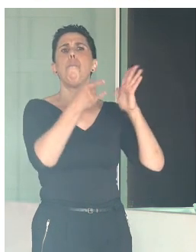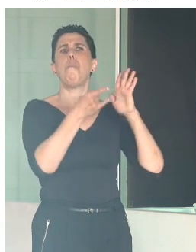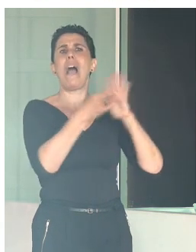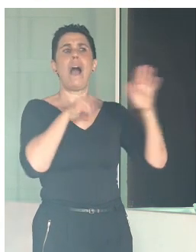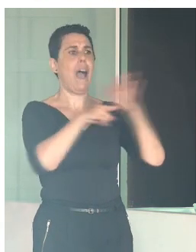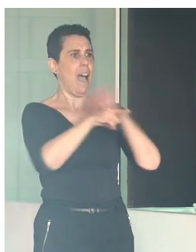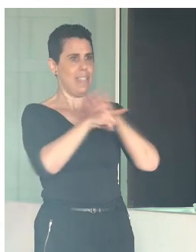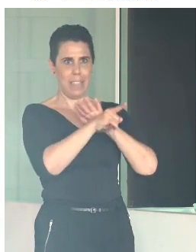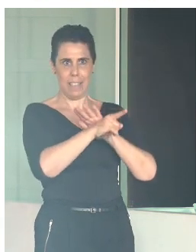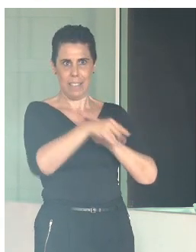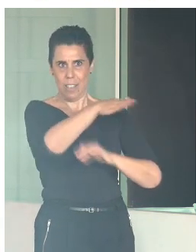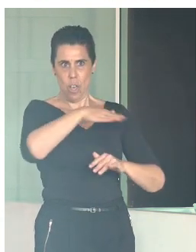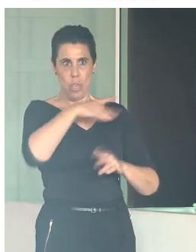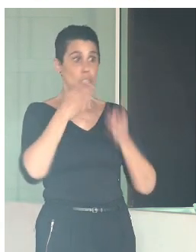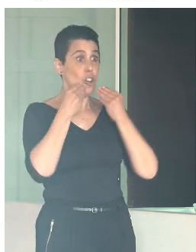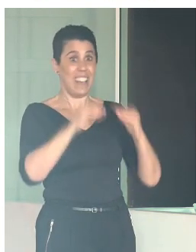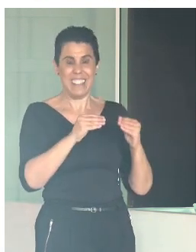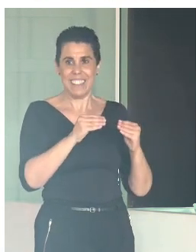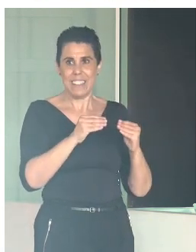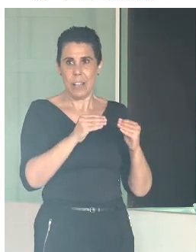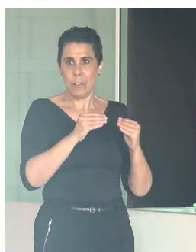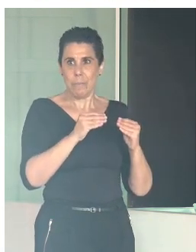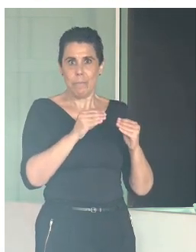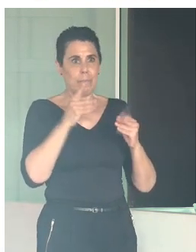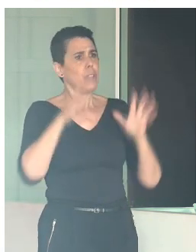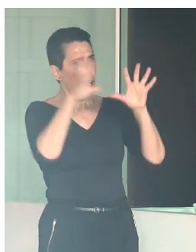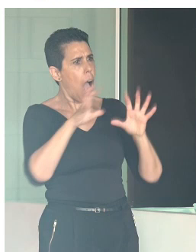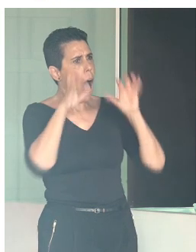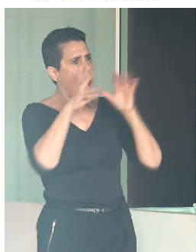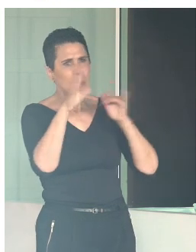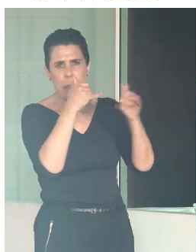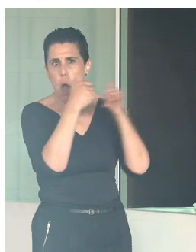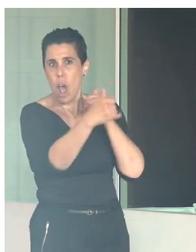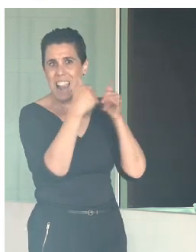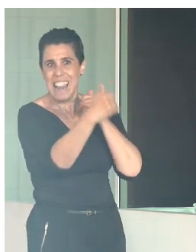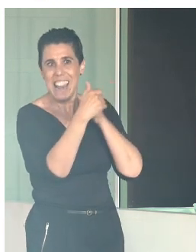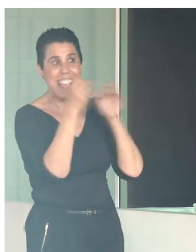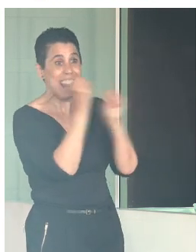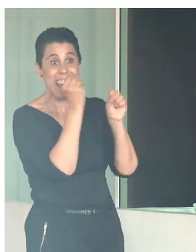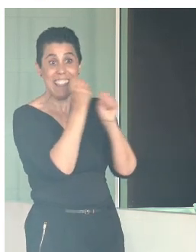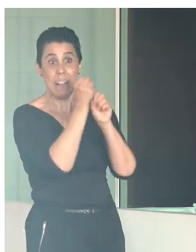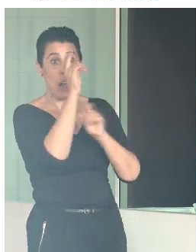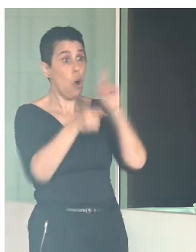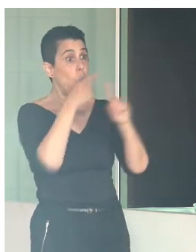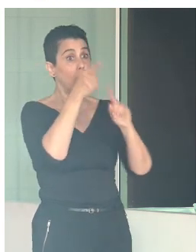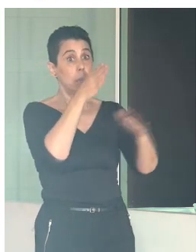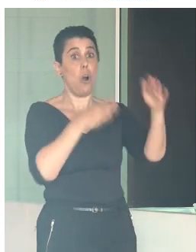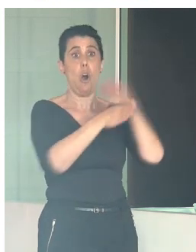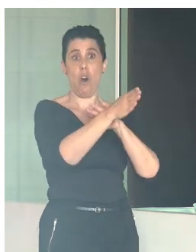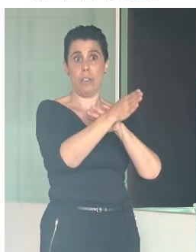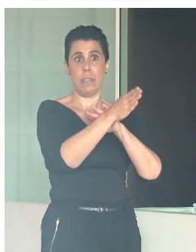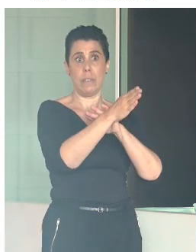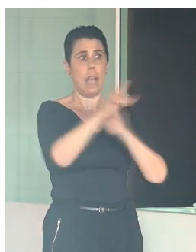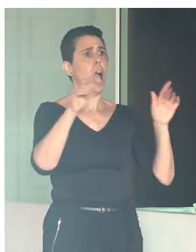línea de trabajo para los próximos años centrada en la accesibilidad, uno de los retos de la Córdoba inclusiva en la que estamos trabajando.